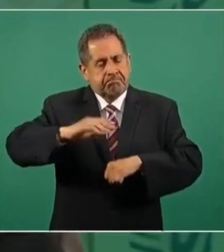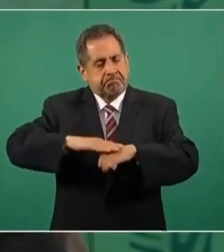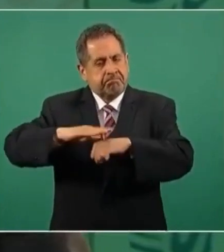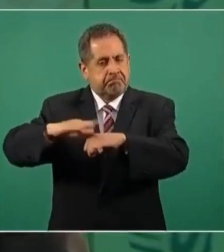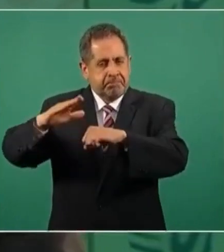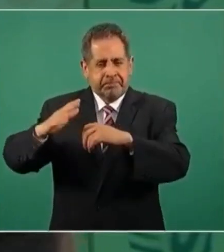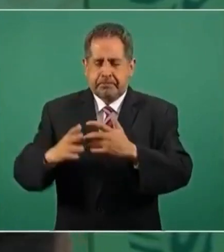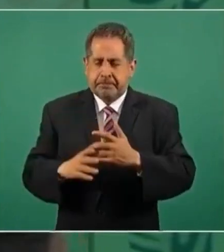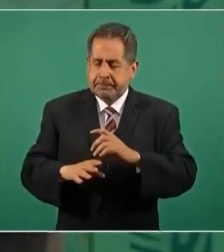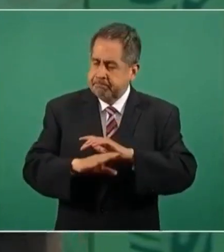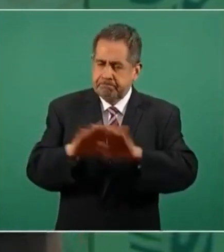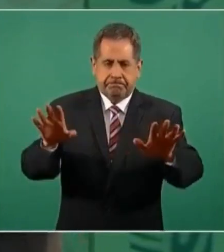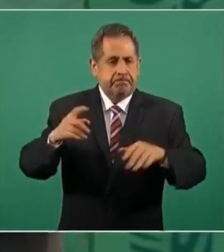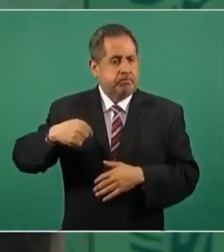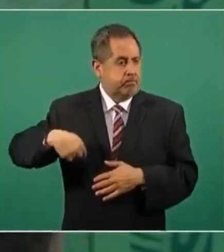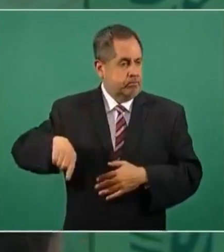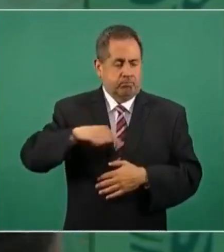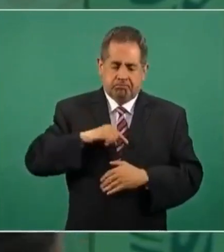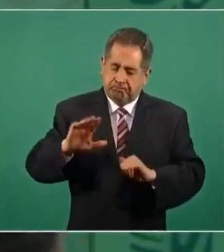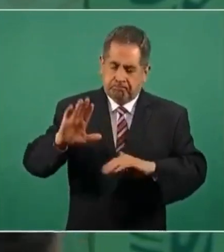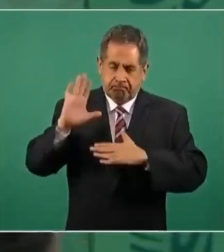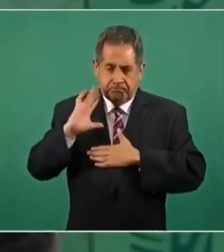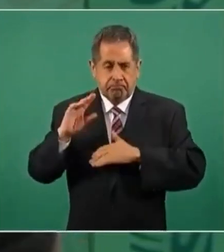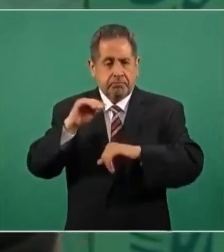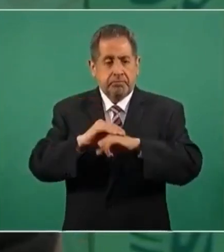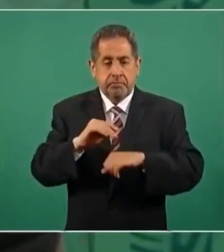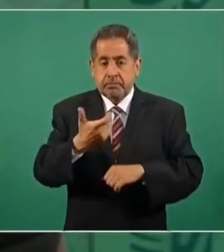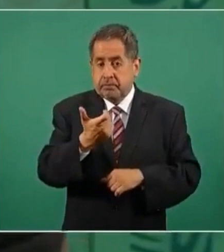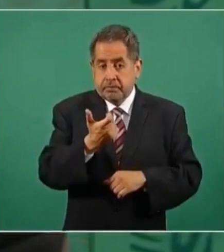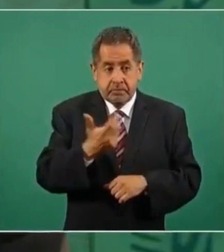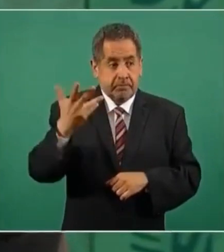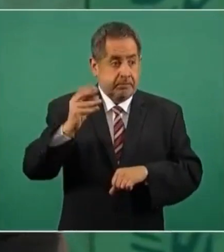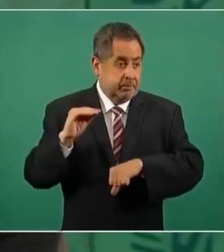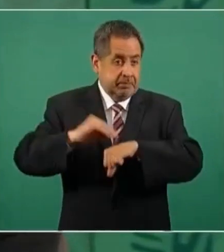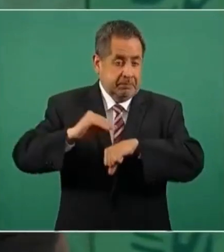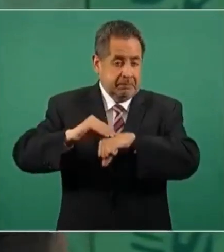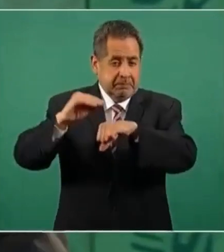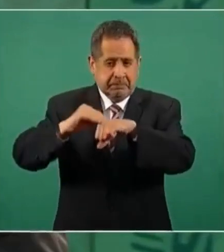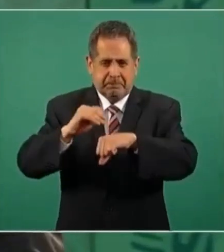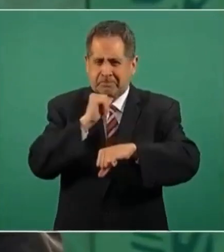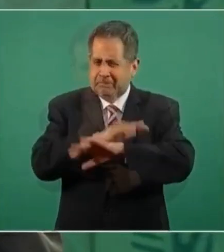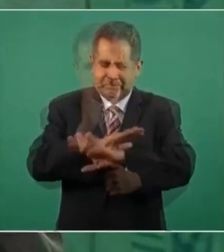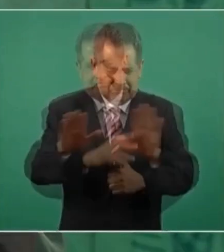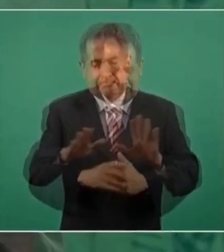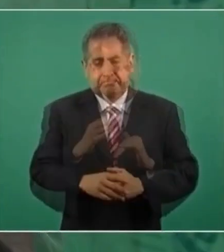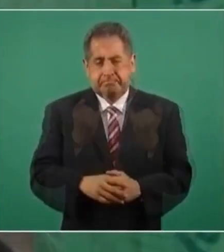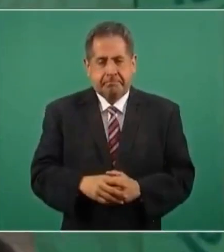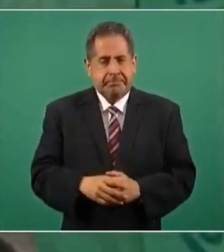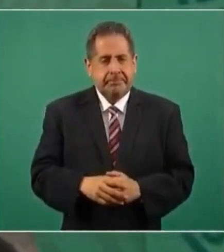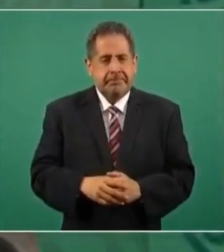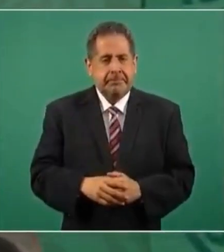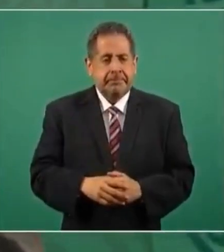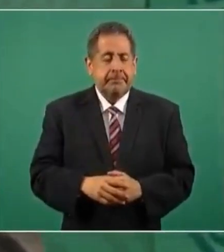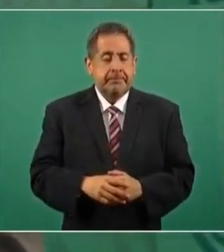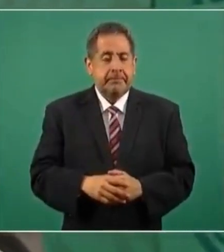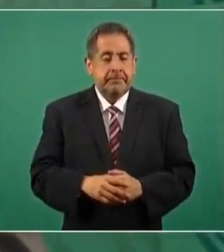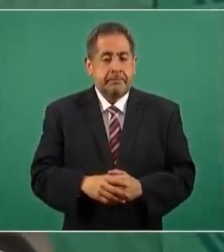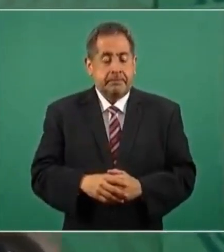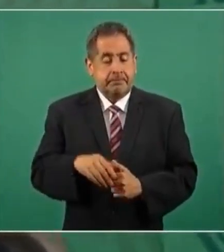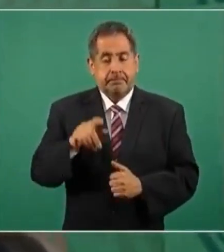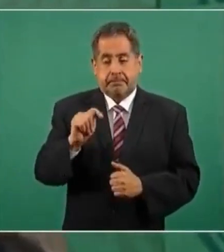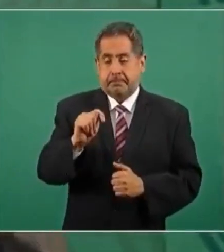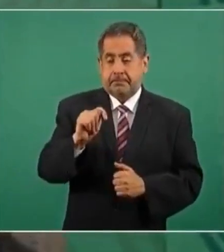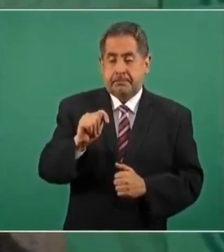hicimos un compromiso de no aumentar el precio de la luz y lo he cumplido. En el tratado